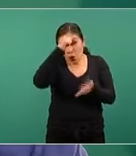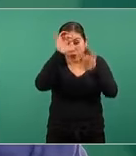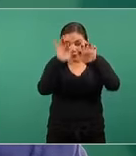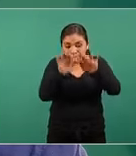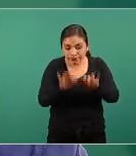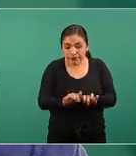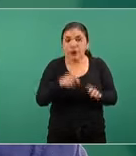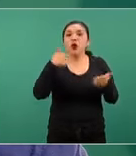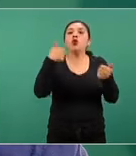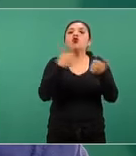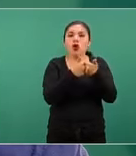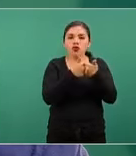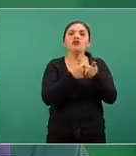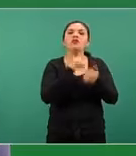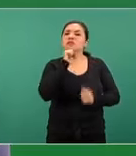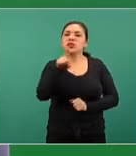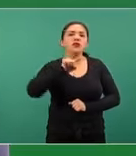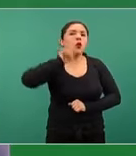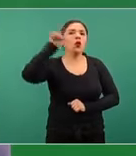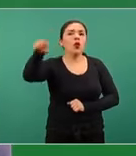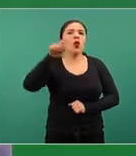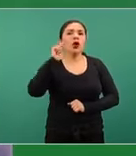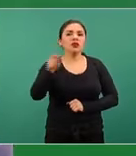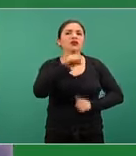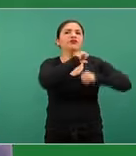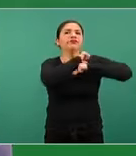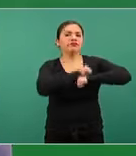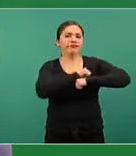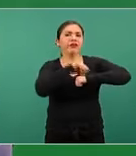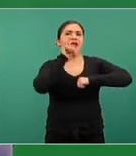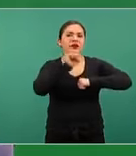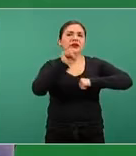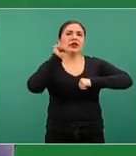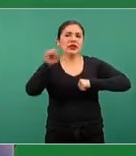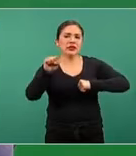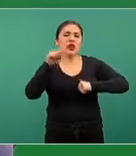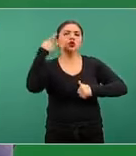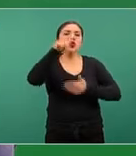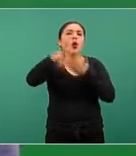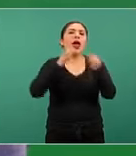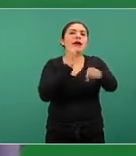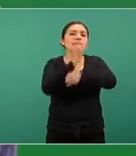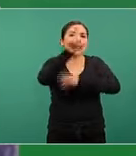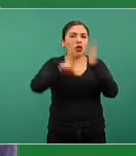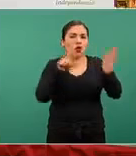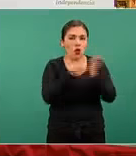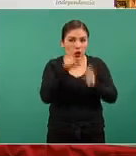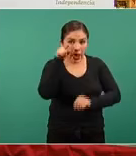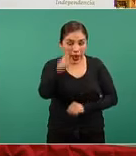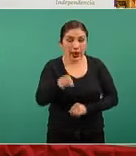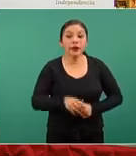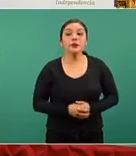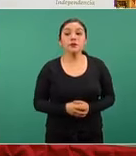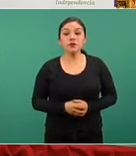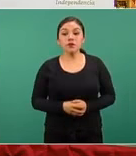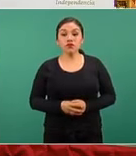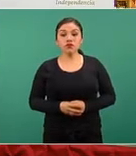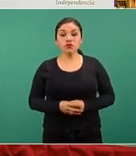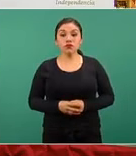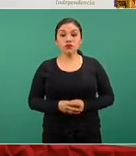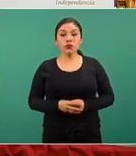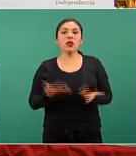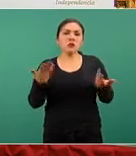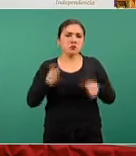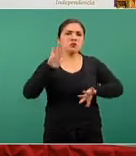ante la autoridad sanitaria local. Entonces, por eso,